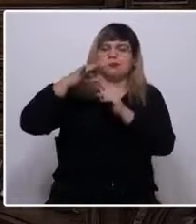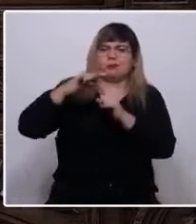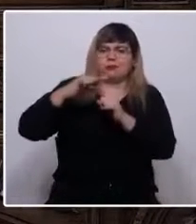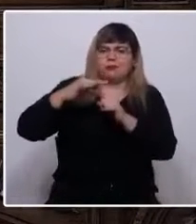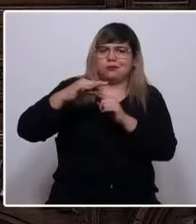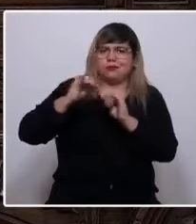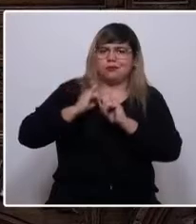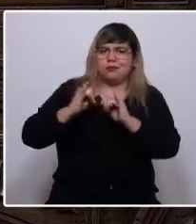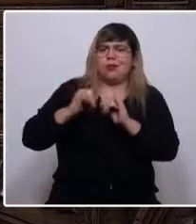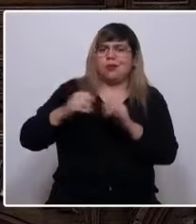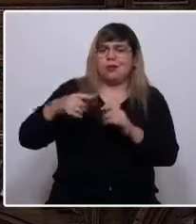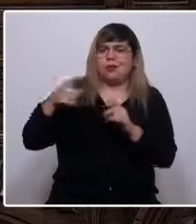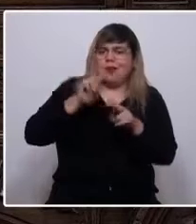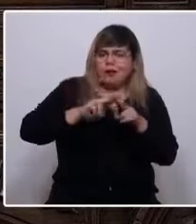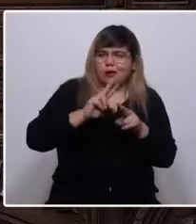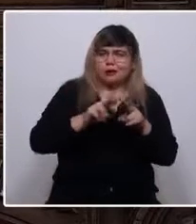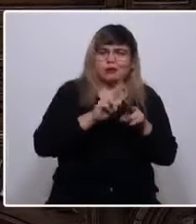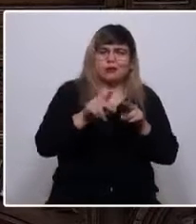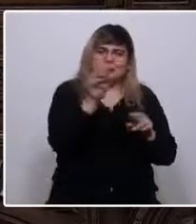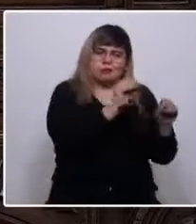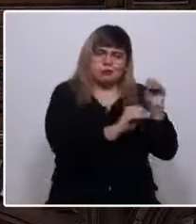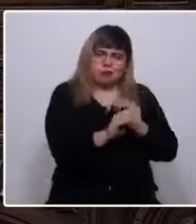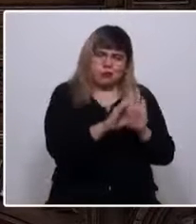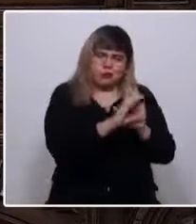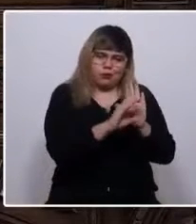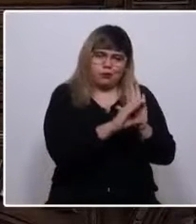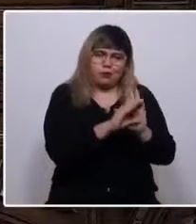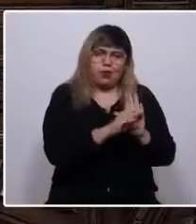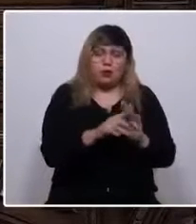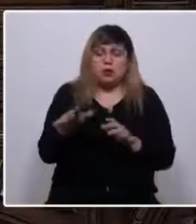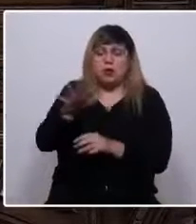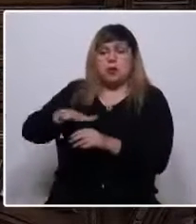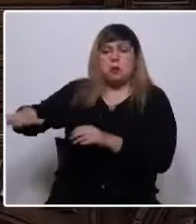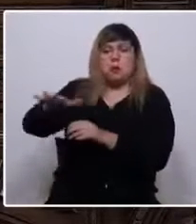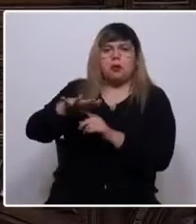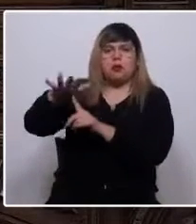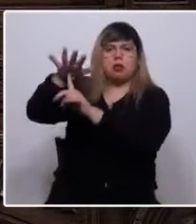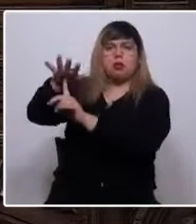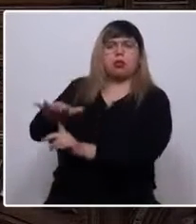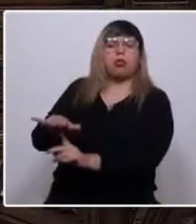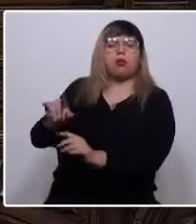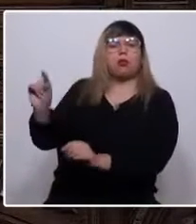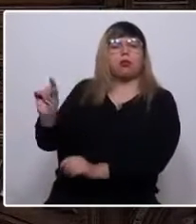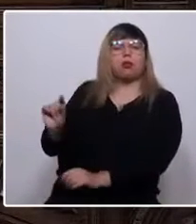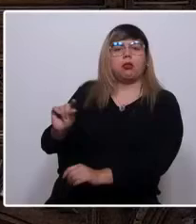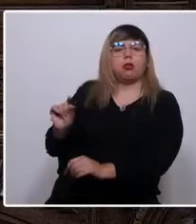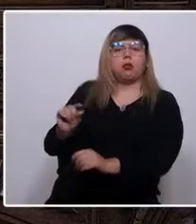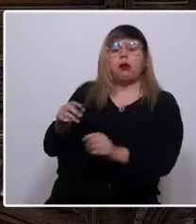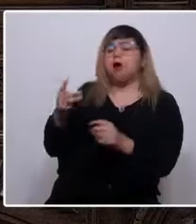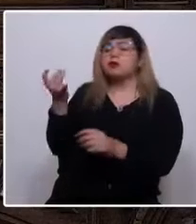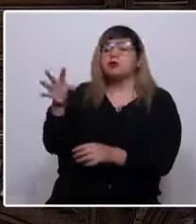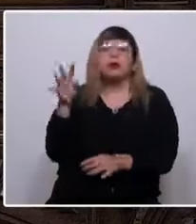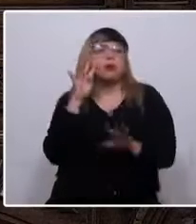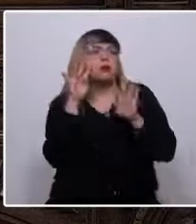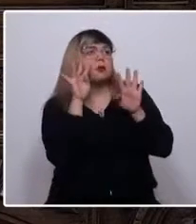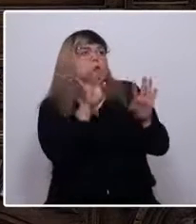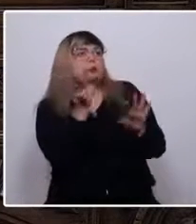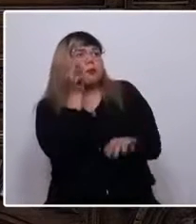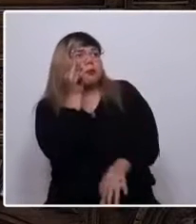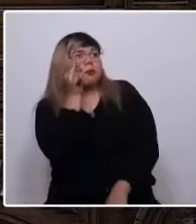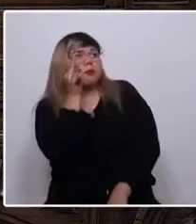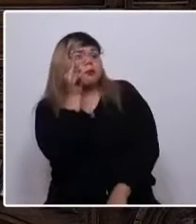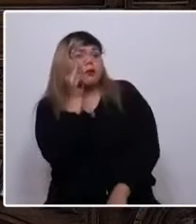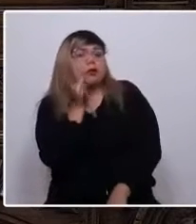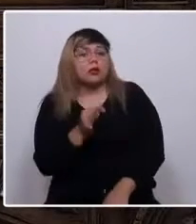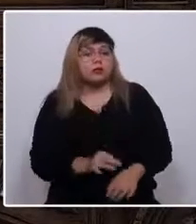elaborar dicho texto, en el que el pueblo no puede ser marginado a un rol de espectador. Si el